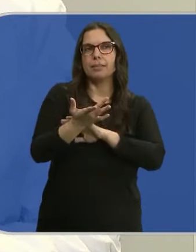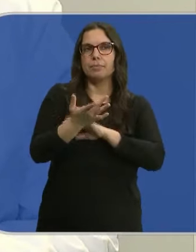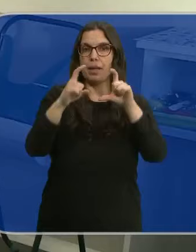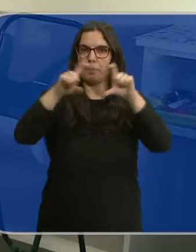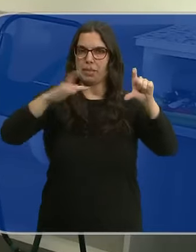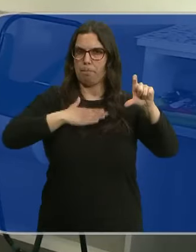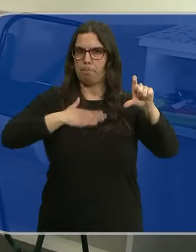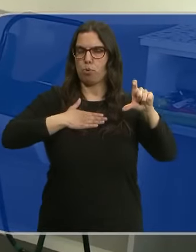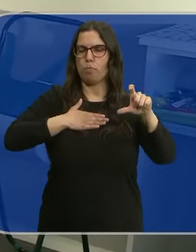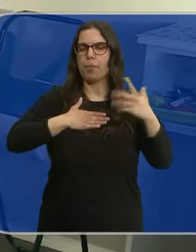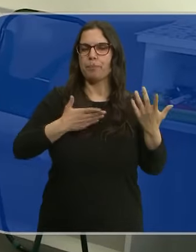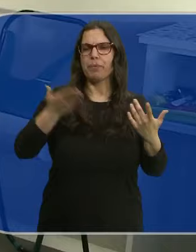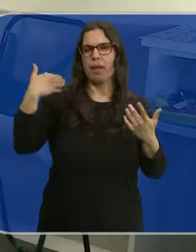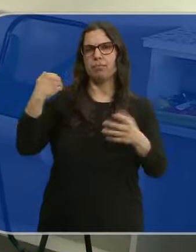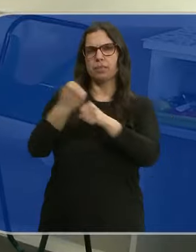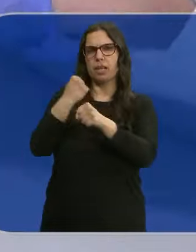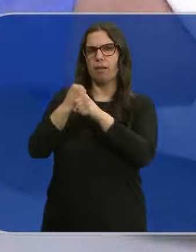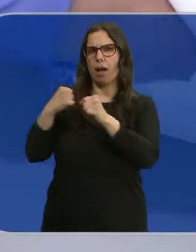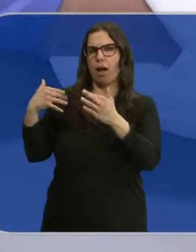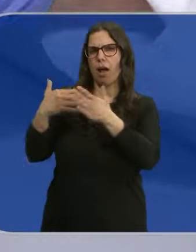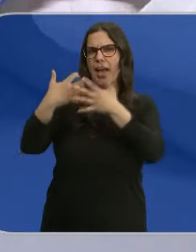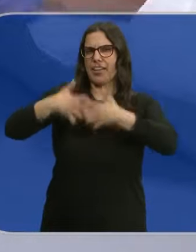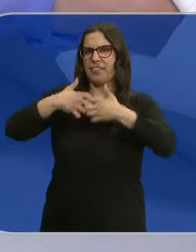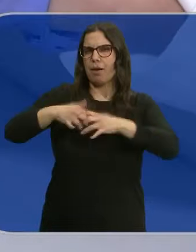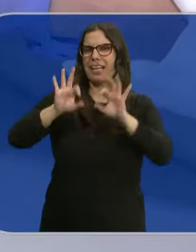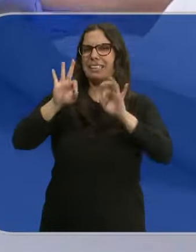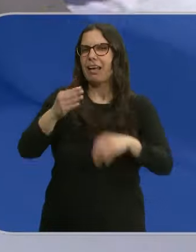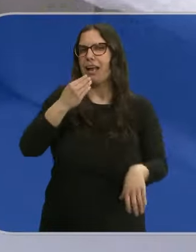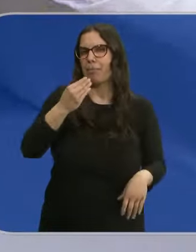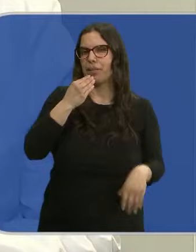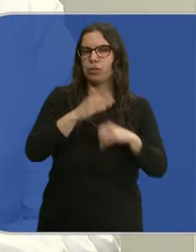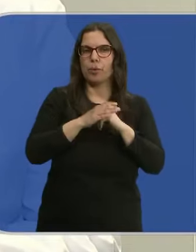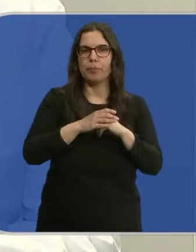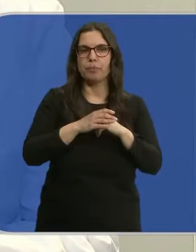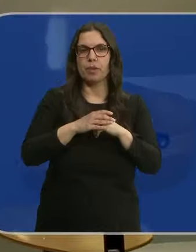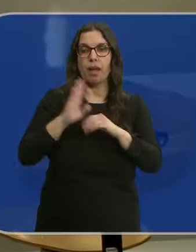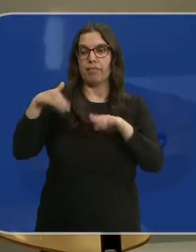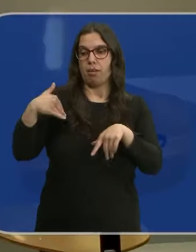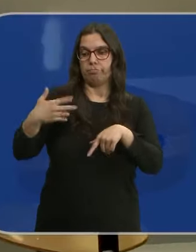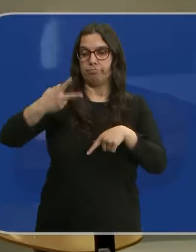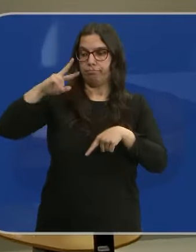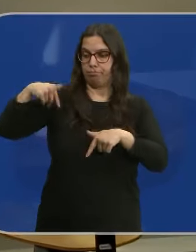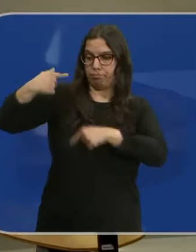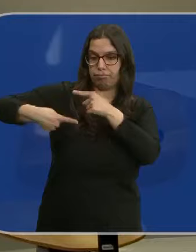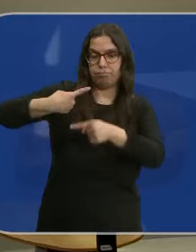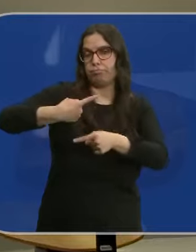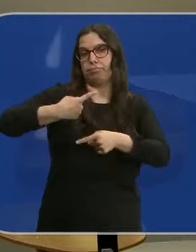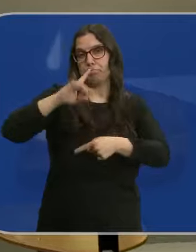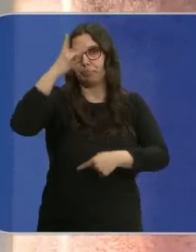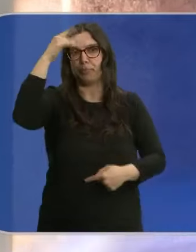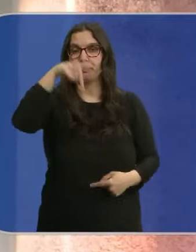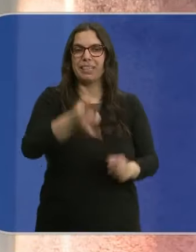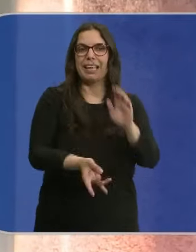empresa. Había trabajado durante años en fábricas de alimentación. Una cosa me llevó a la otra. Y esa experiencia le ha